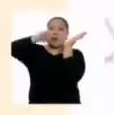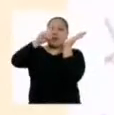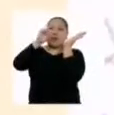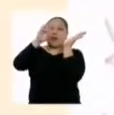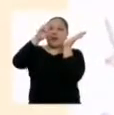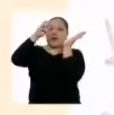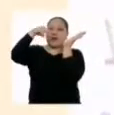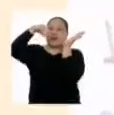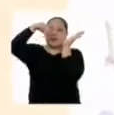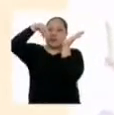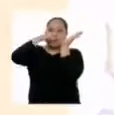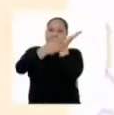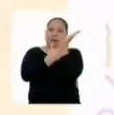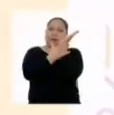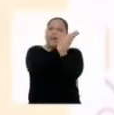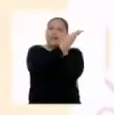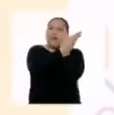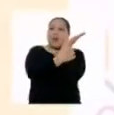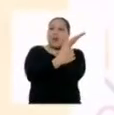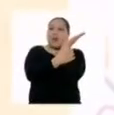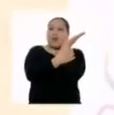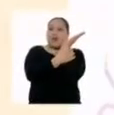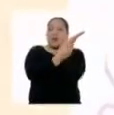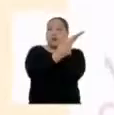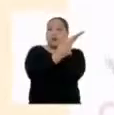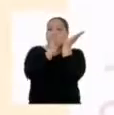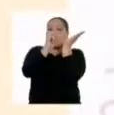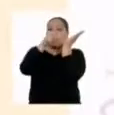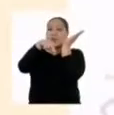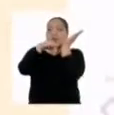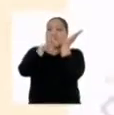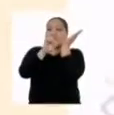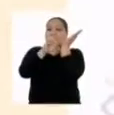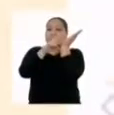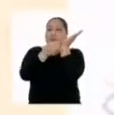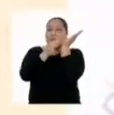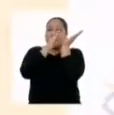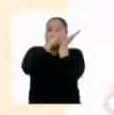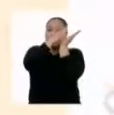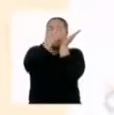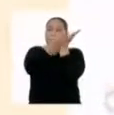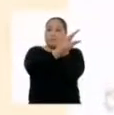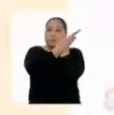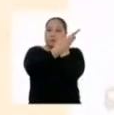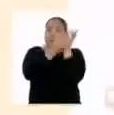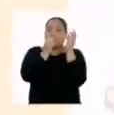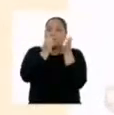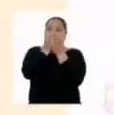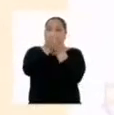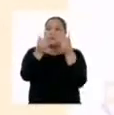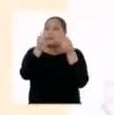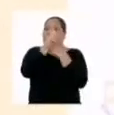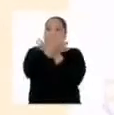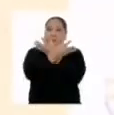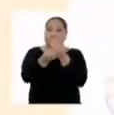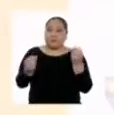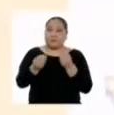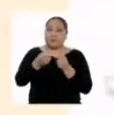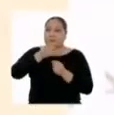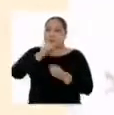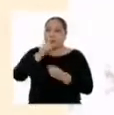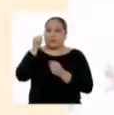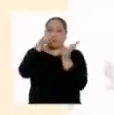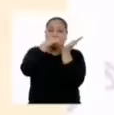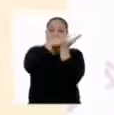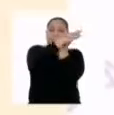y la capa de abajo es la inferior. Estas capas epidérmicas ayudan a controlar la pérdida del agua, ya que la hoja es también